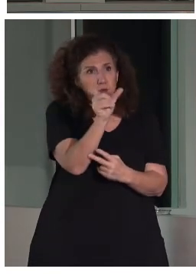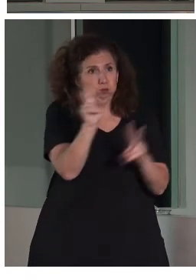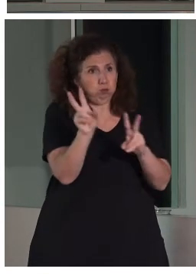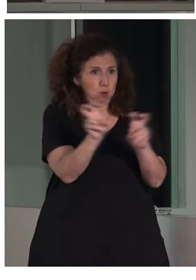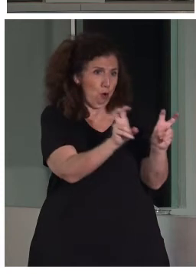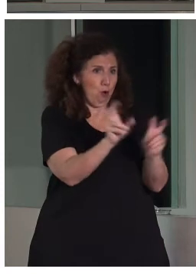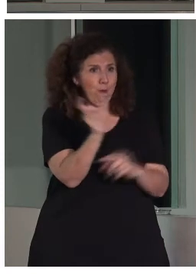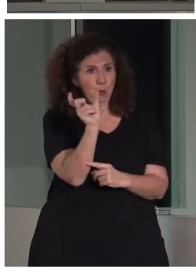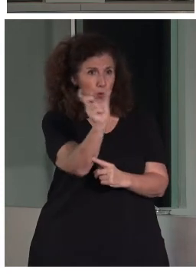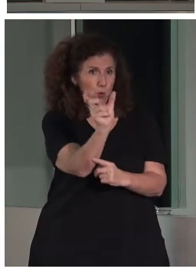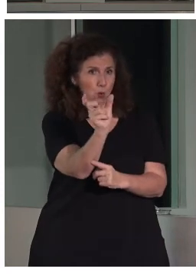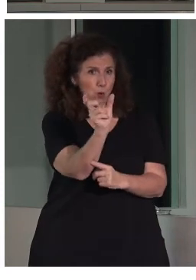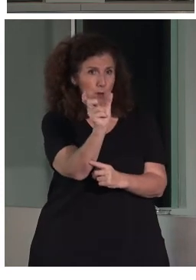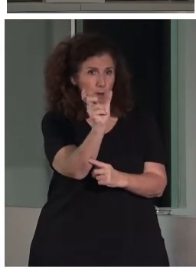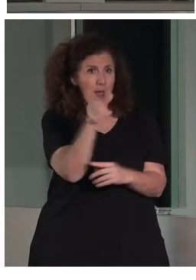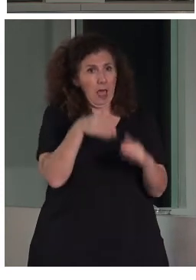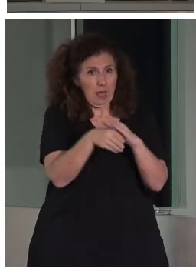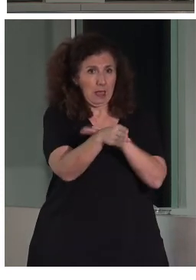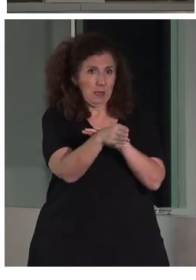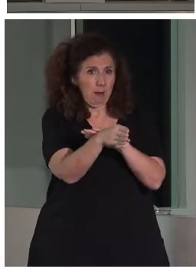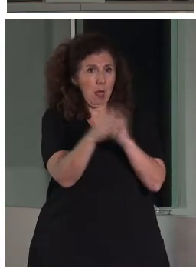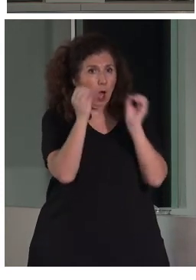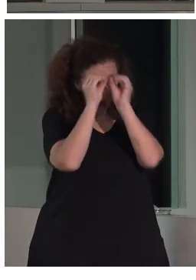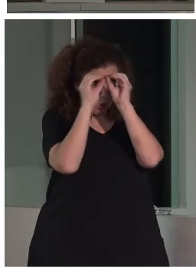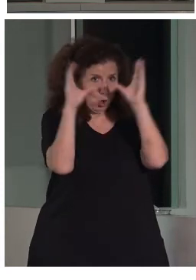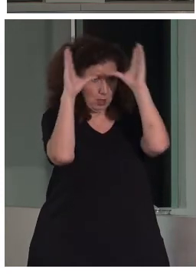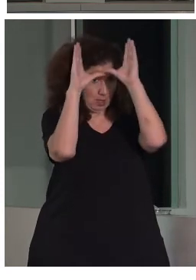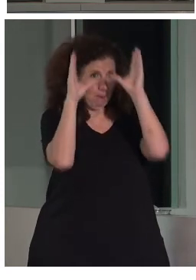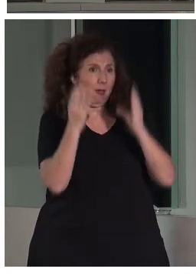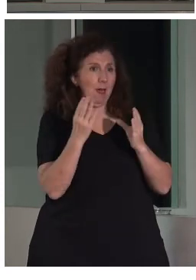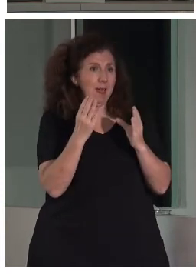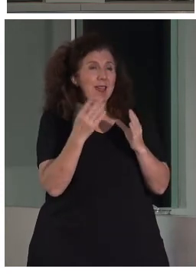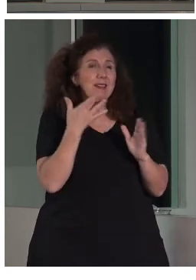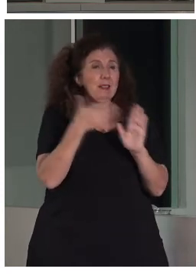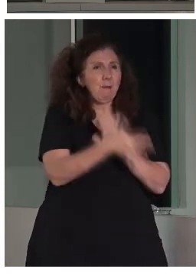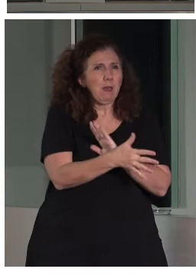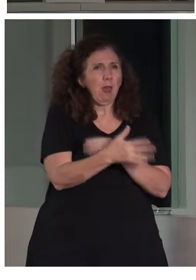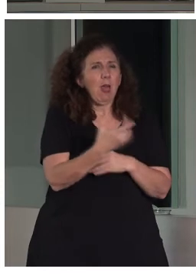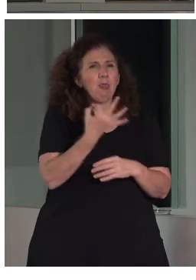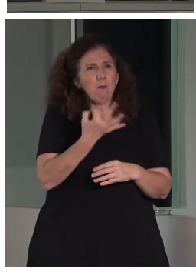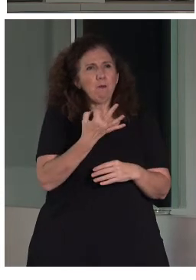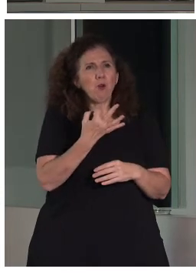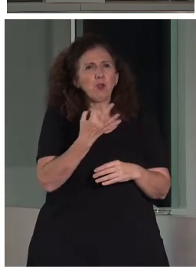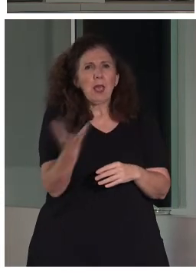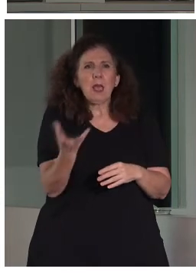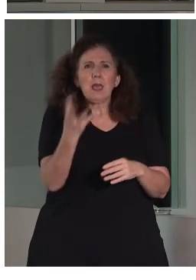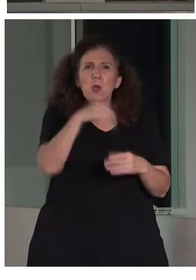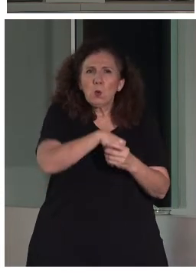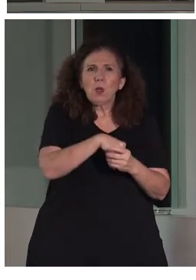se trata de incluir también aquella parte que tiene que ver con todo lo que